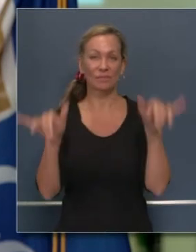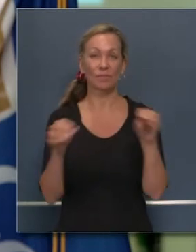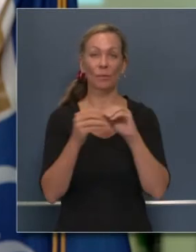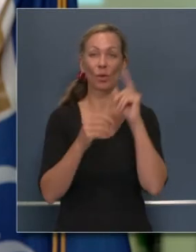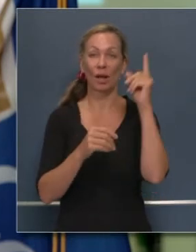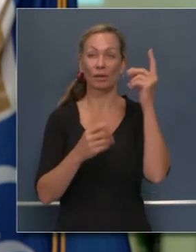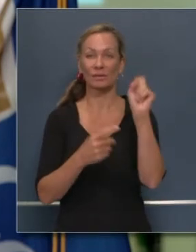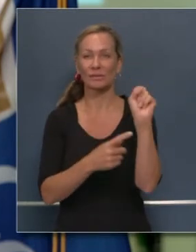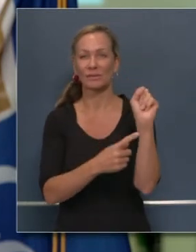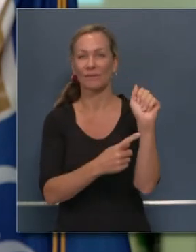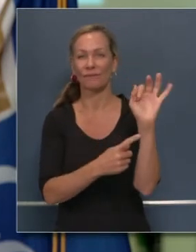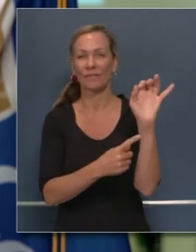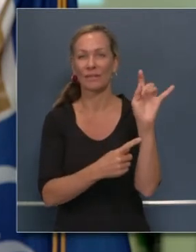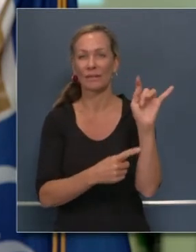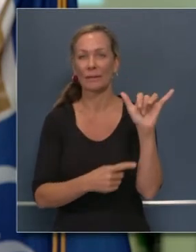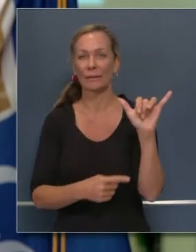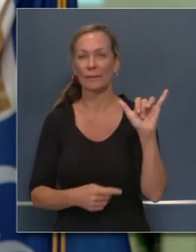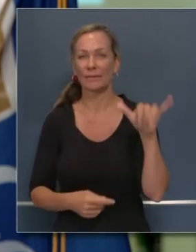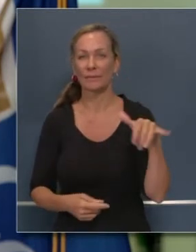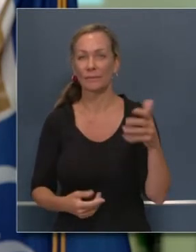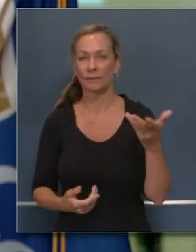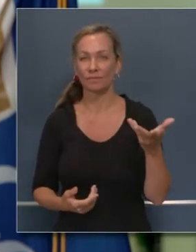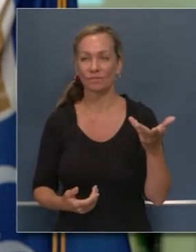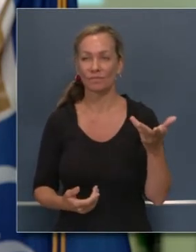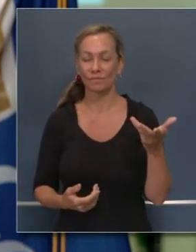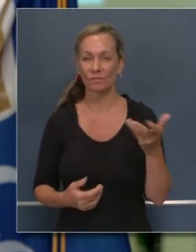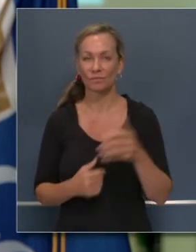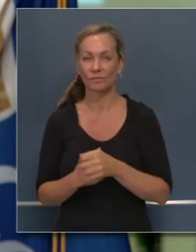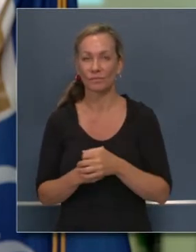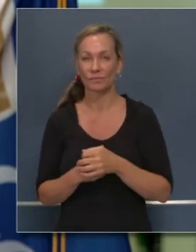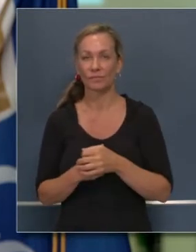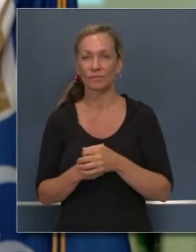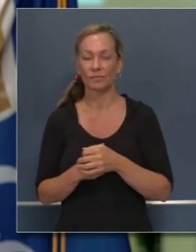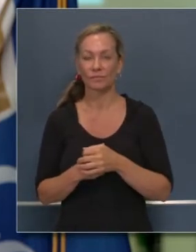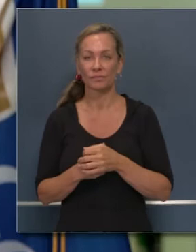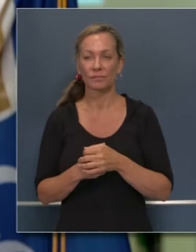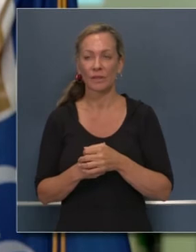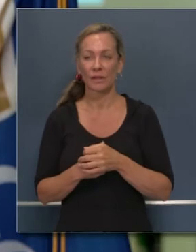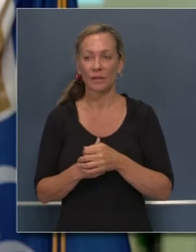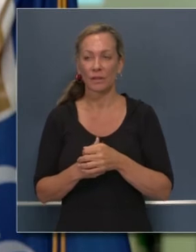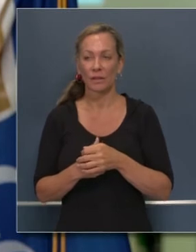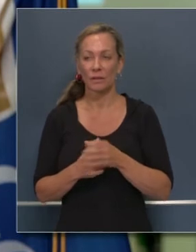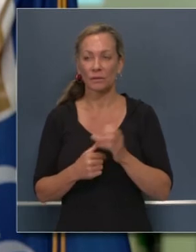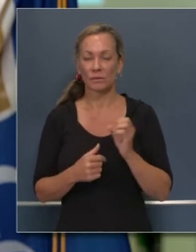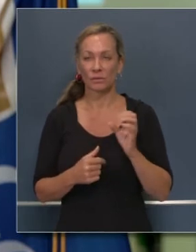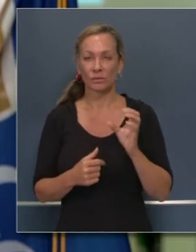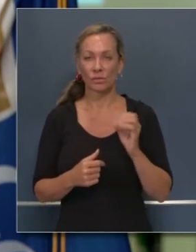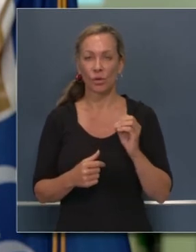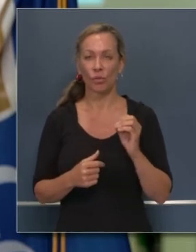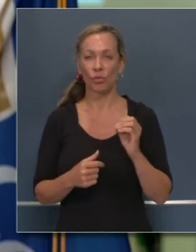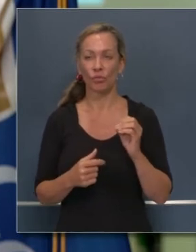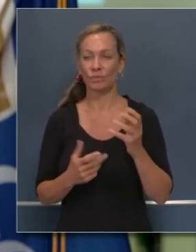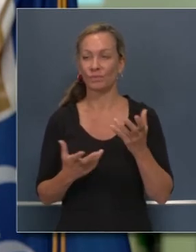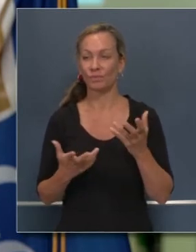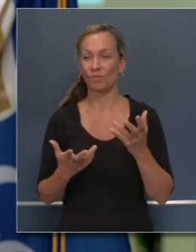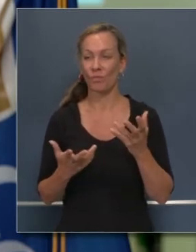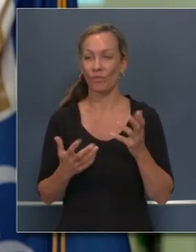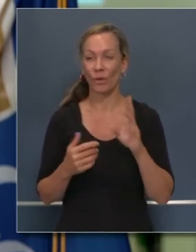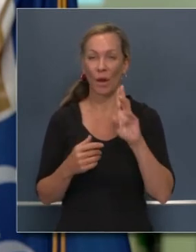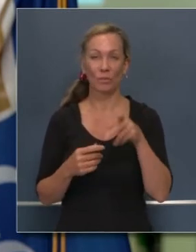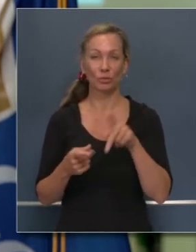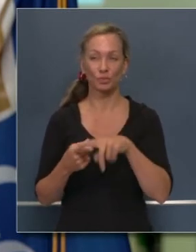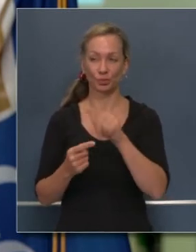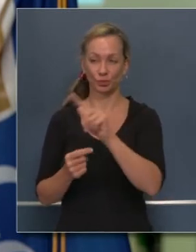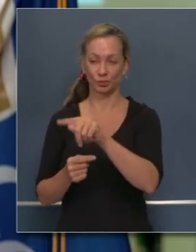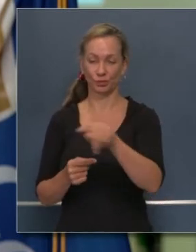funcione. Basado en eso, de la forma en la que el Estado ha sido diseñado por décadas, la gran parte del